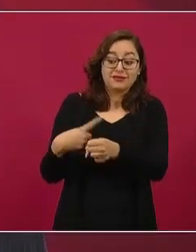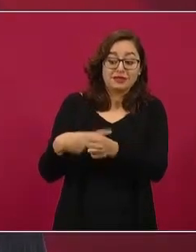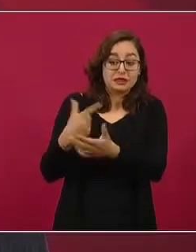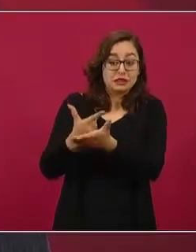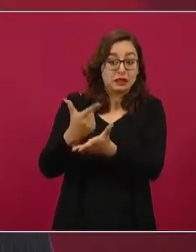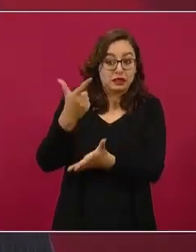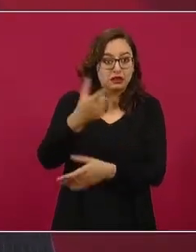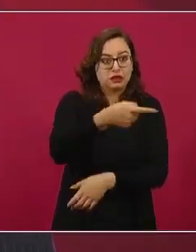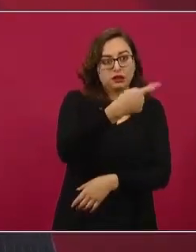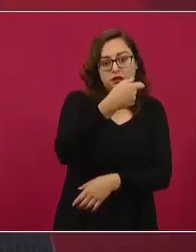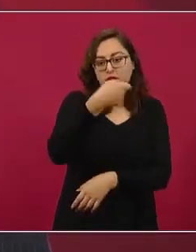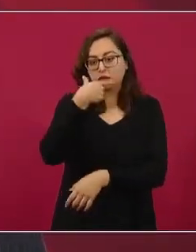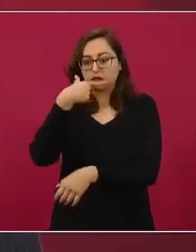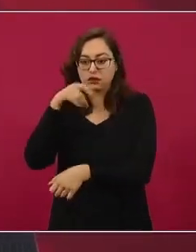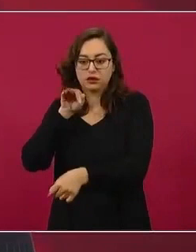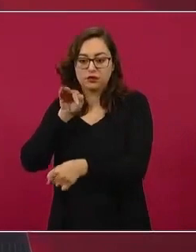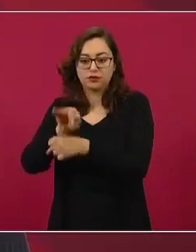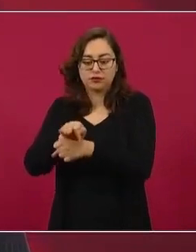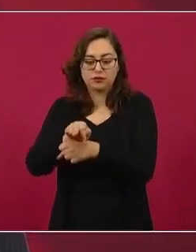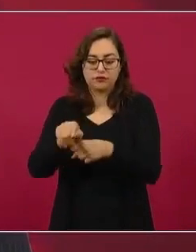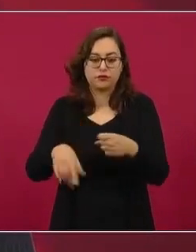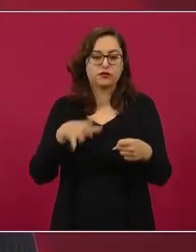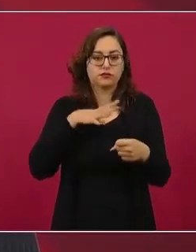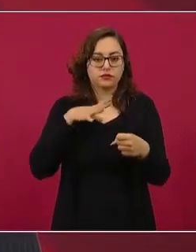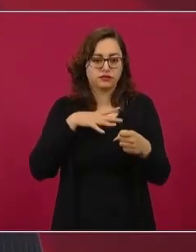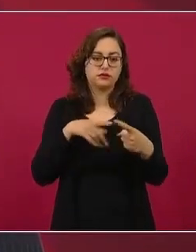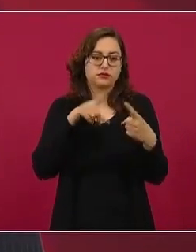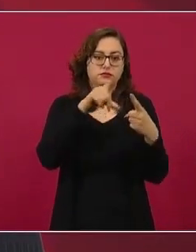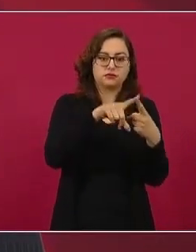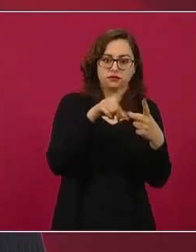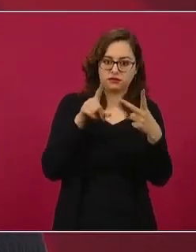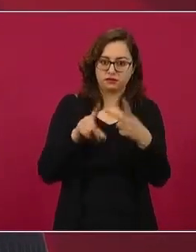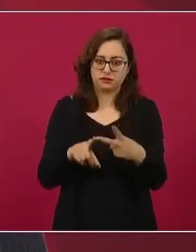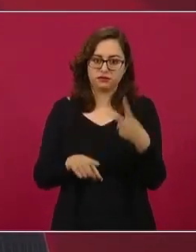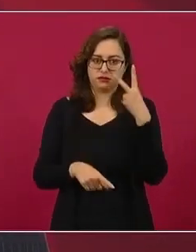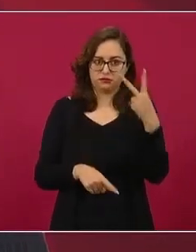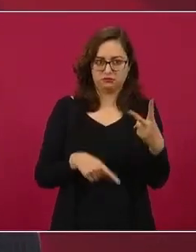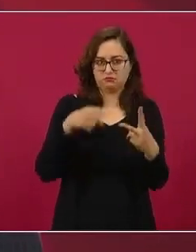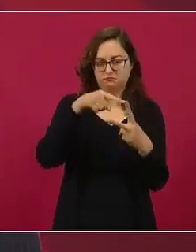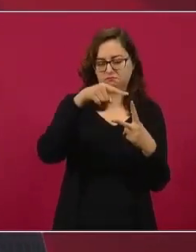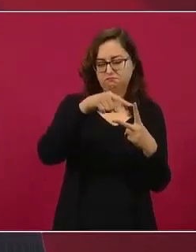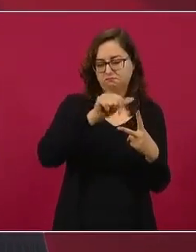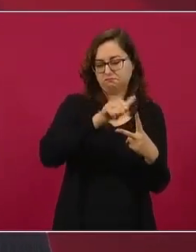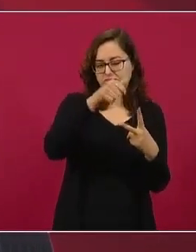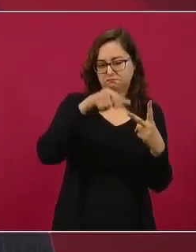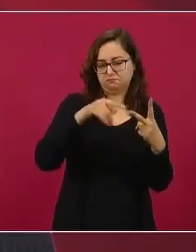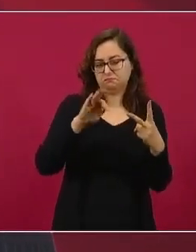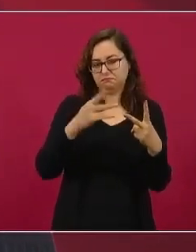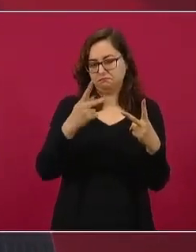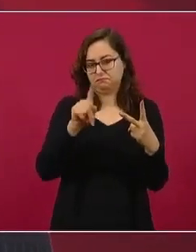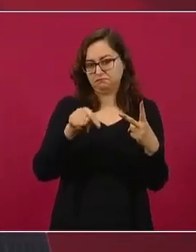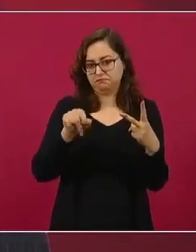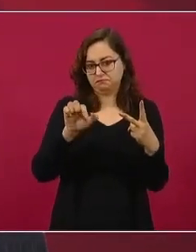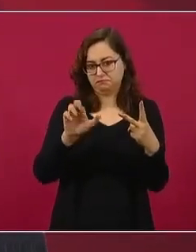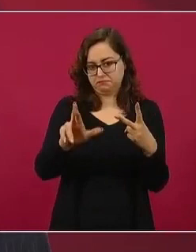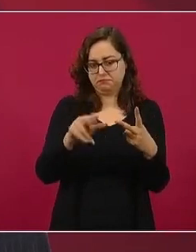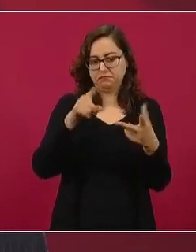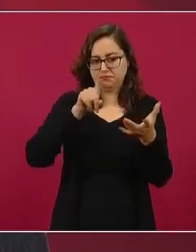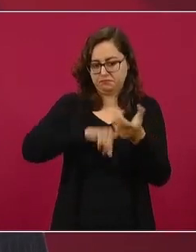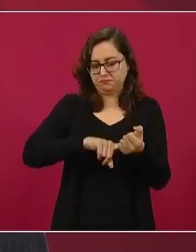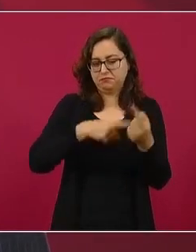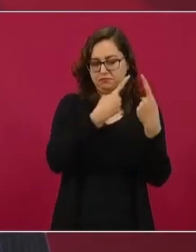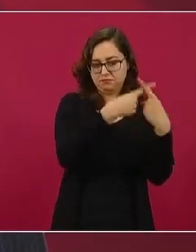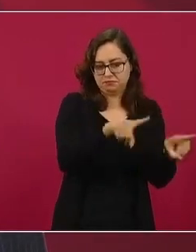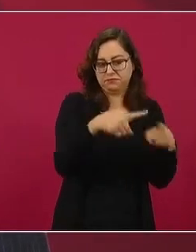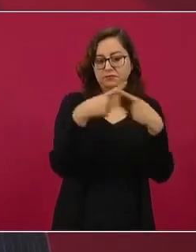medicamentos, uno producido por el laboratorio Mersharpandom y el otro por Pfizer, tienen una composición química diferente, pero